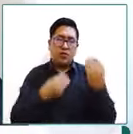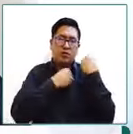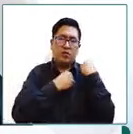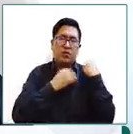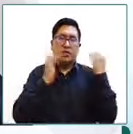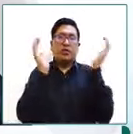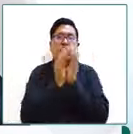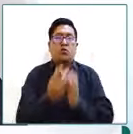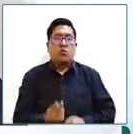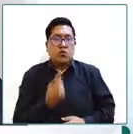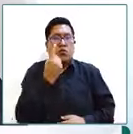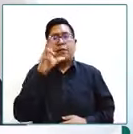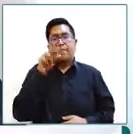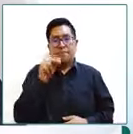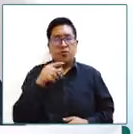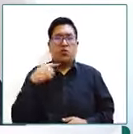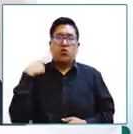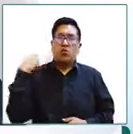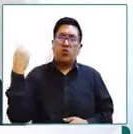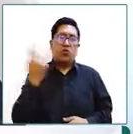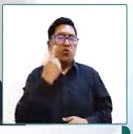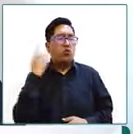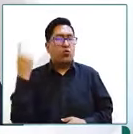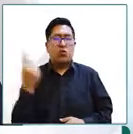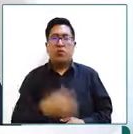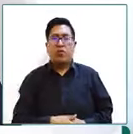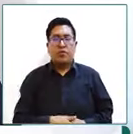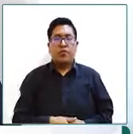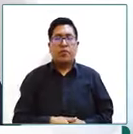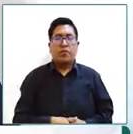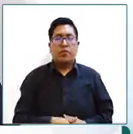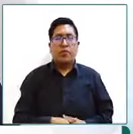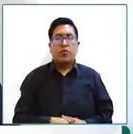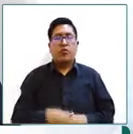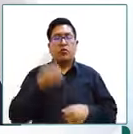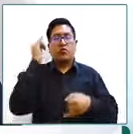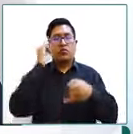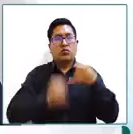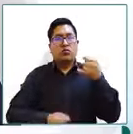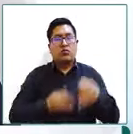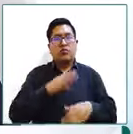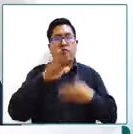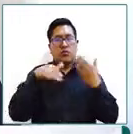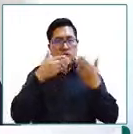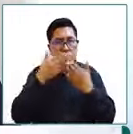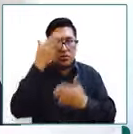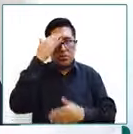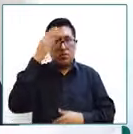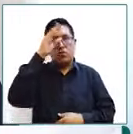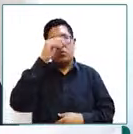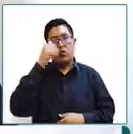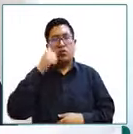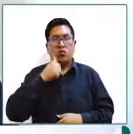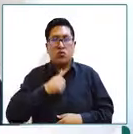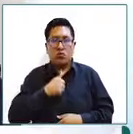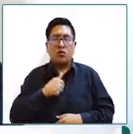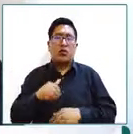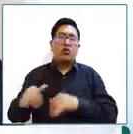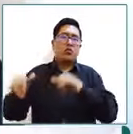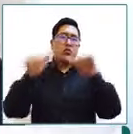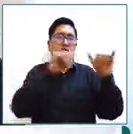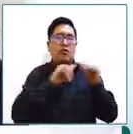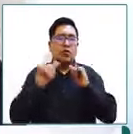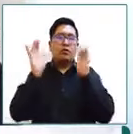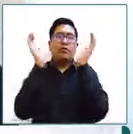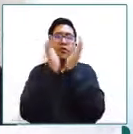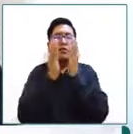emprendimiento de absolutamente todas y todos porque al final todos todos somos defensores del pueblo